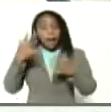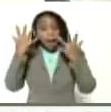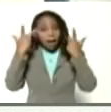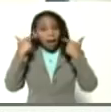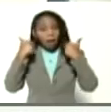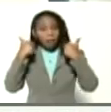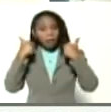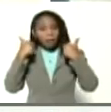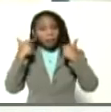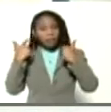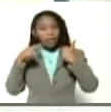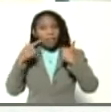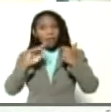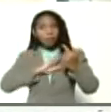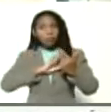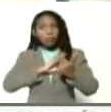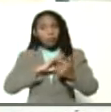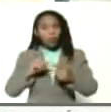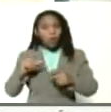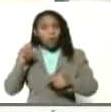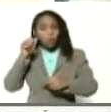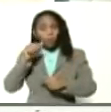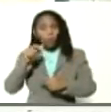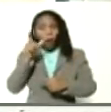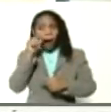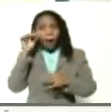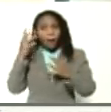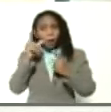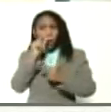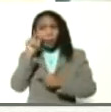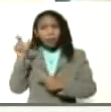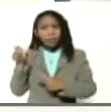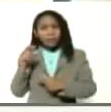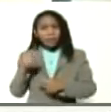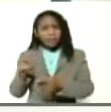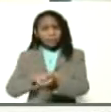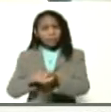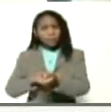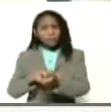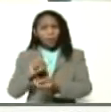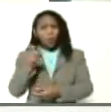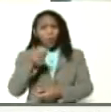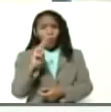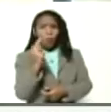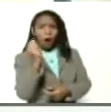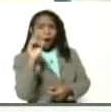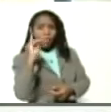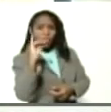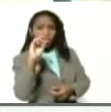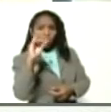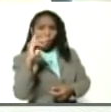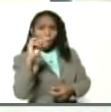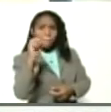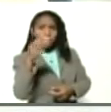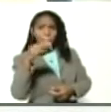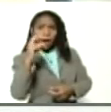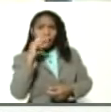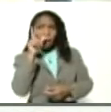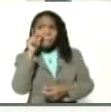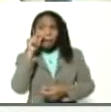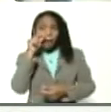tiene Luis que es champion, él es un animal de la raza white dorper, el papá de él es australiano,